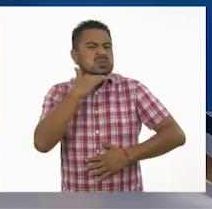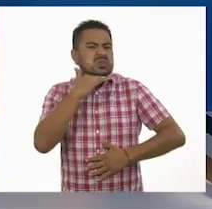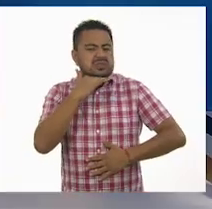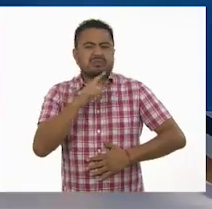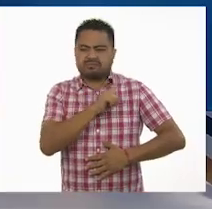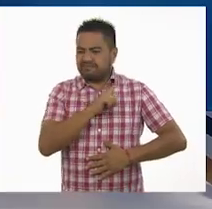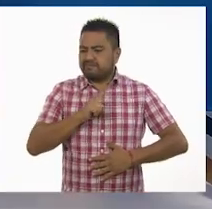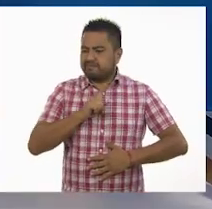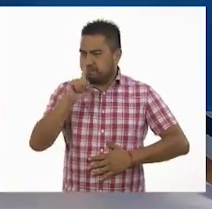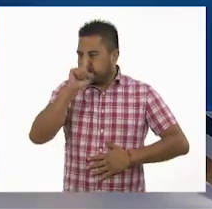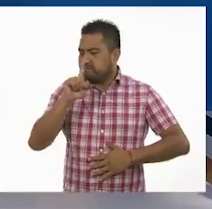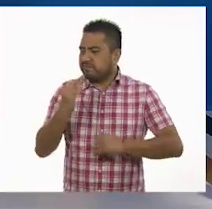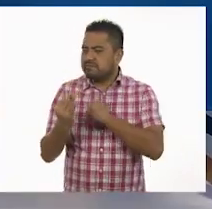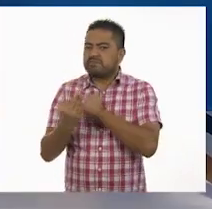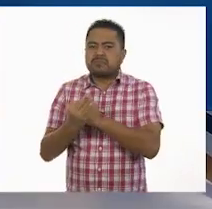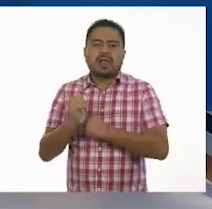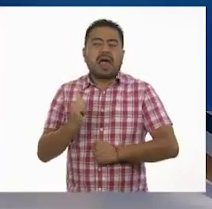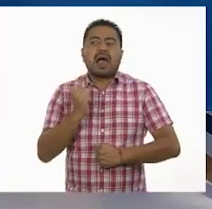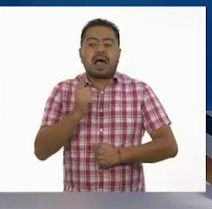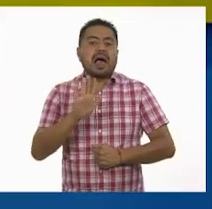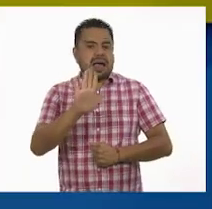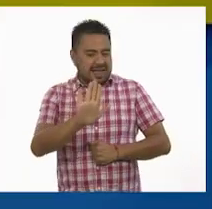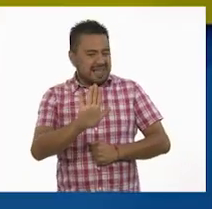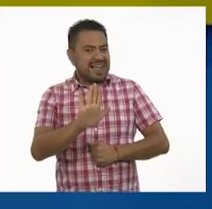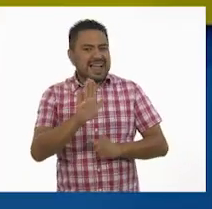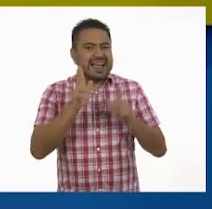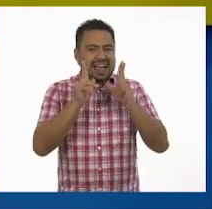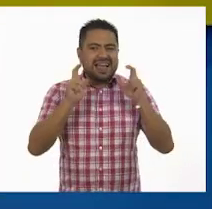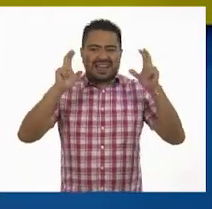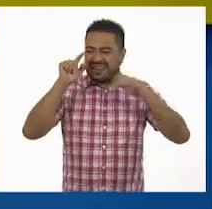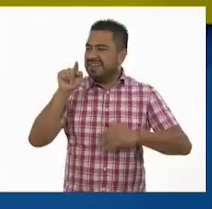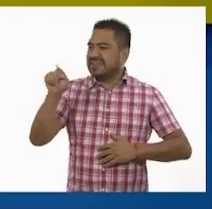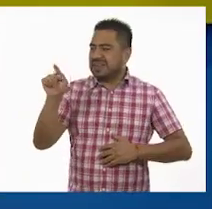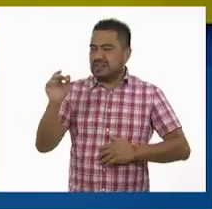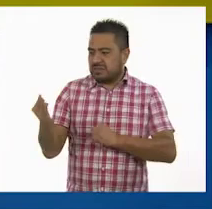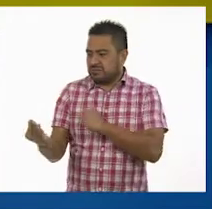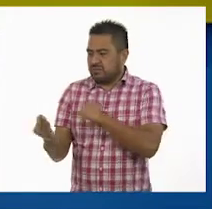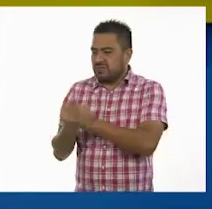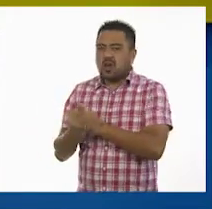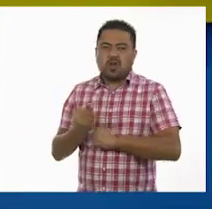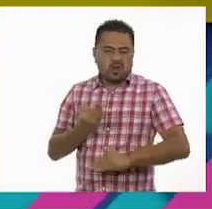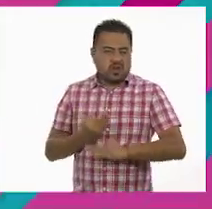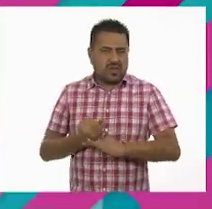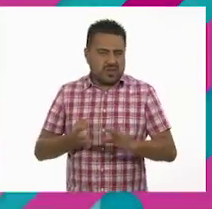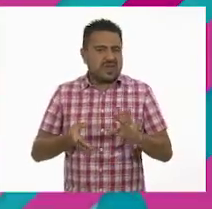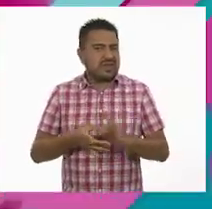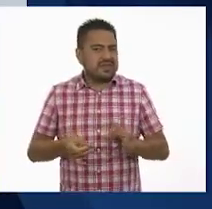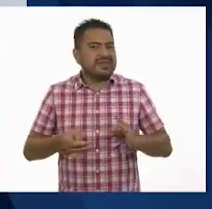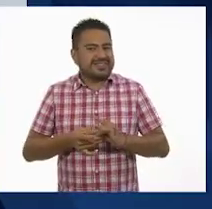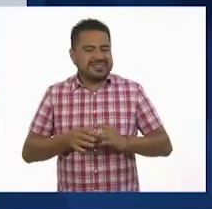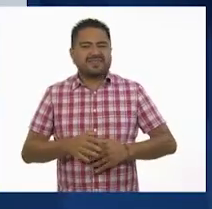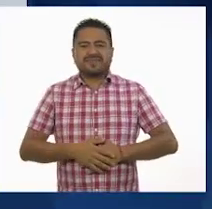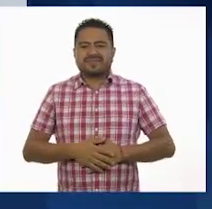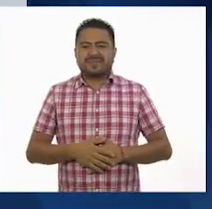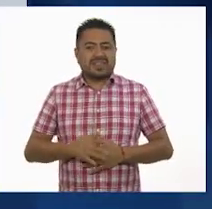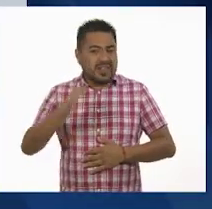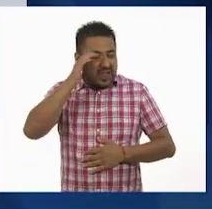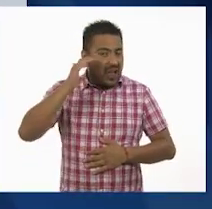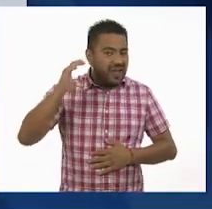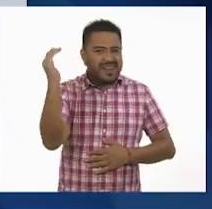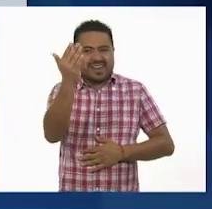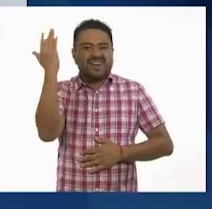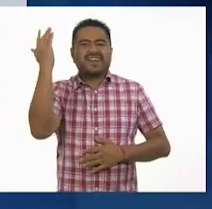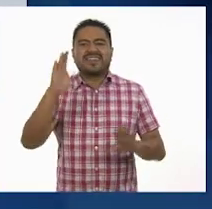consejo de alguien que sepa. Ah, no se diga más, vamos con Ajo listo para que nos dé un consejo. Sí, sí. Hola,